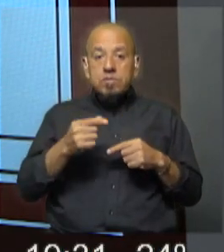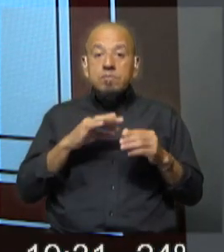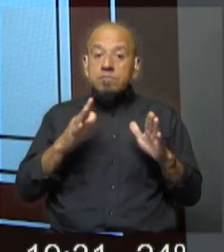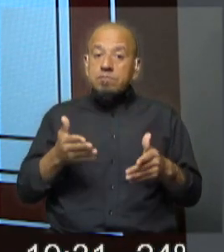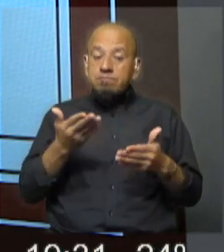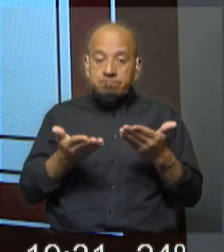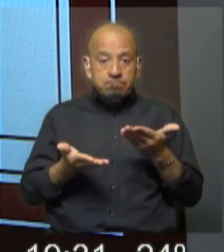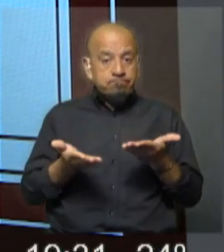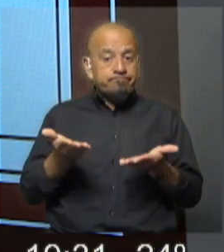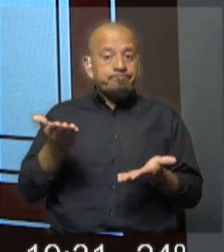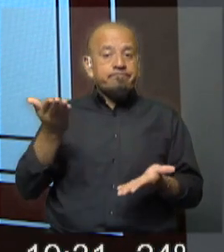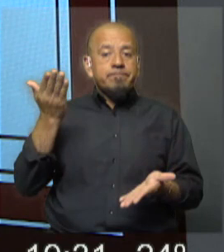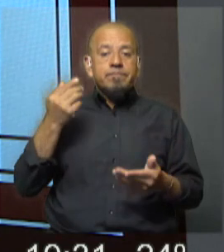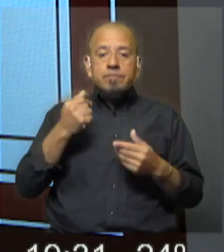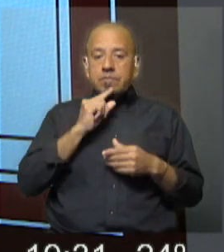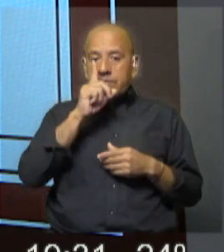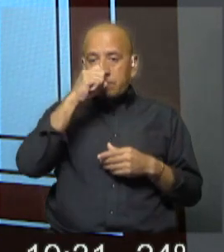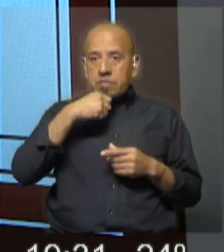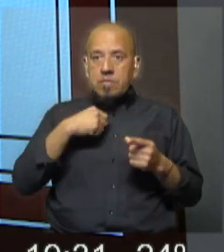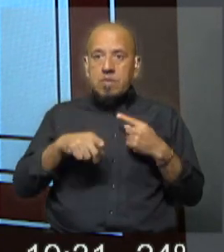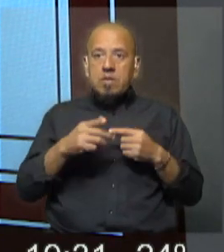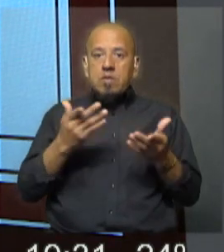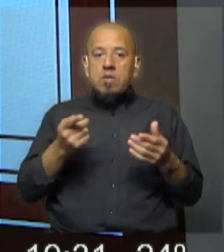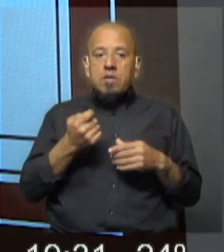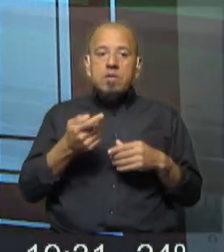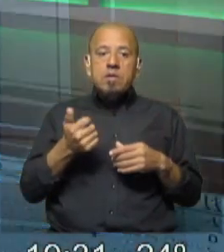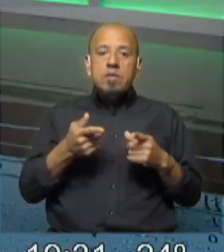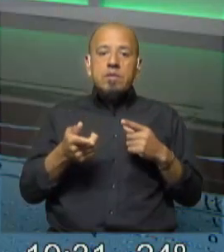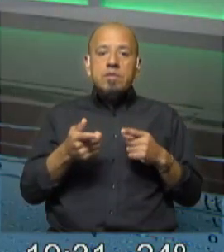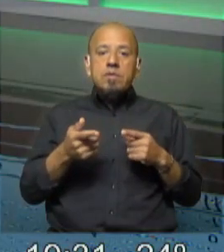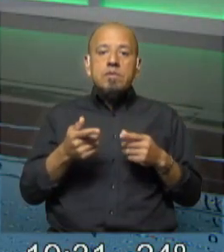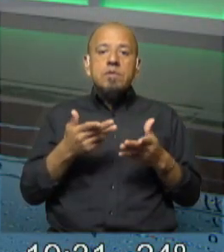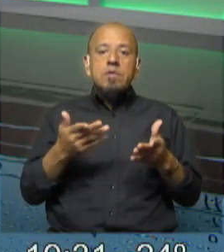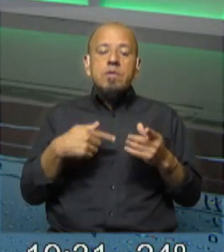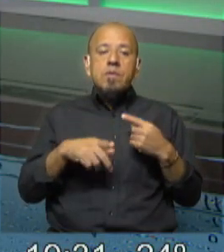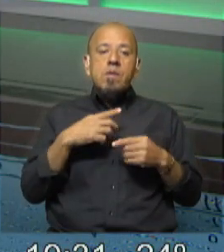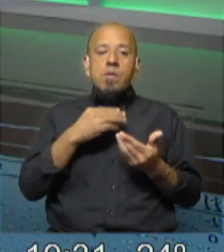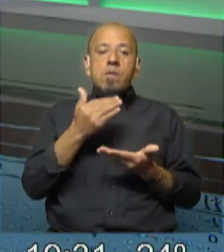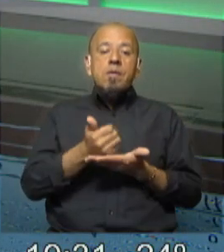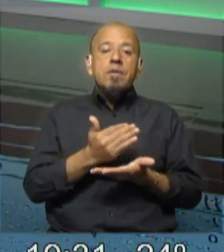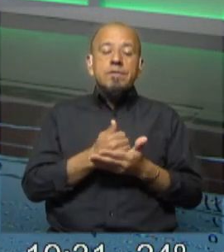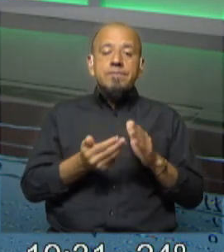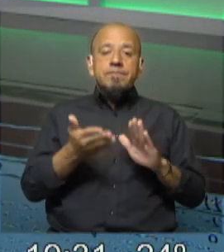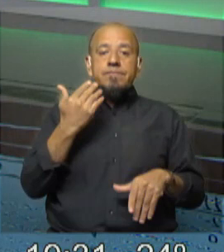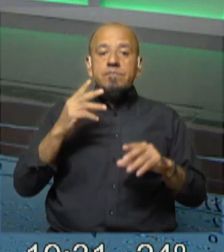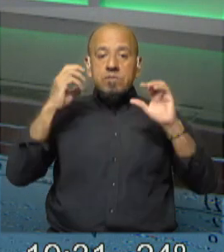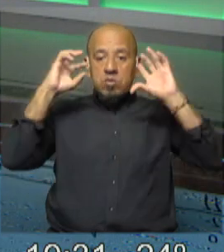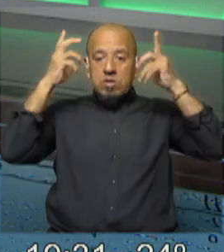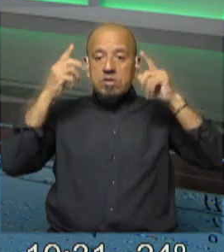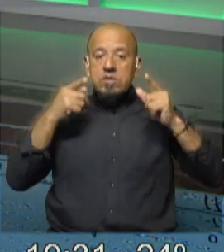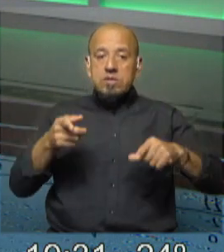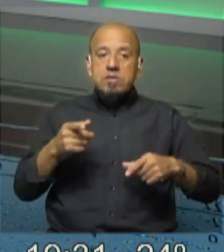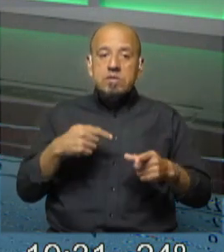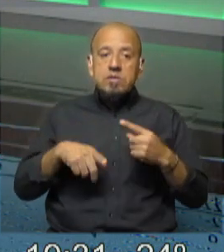que se mantiene a largo de los años con Montevideo y con Rivera, sobre todo Rivera, como uno de los departamentos más violentos del país en base